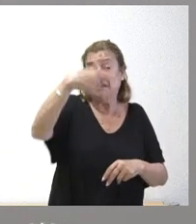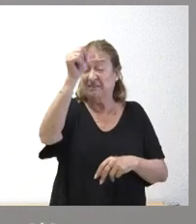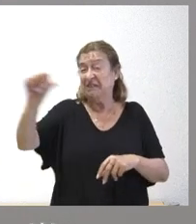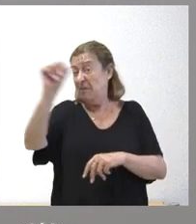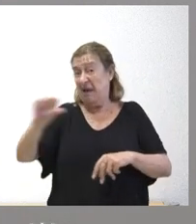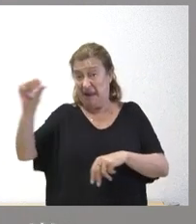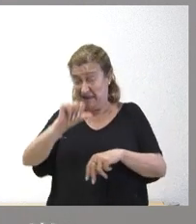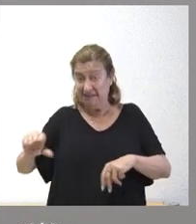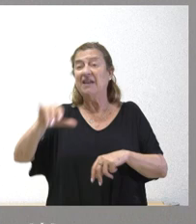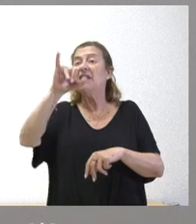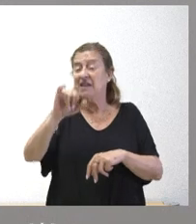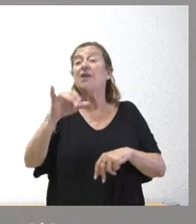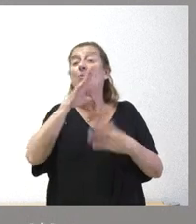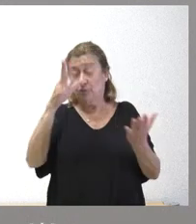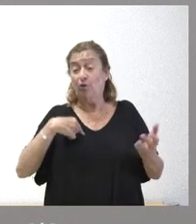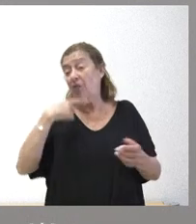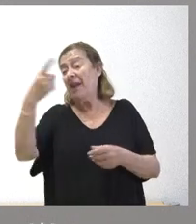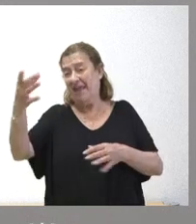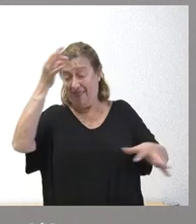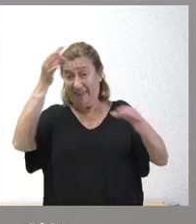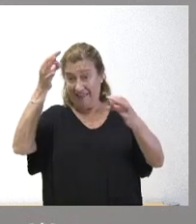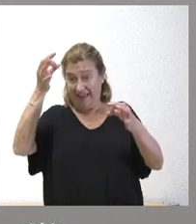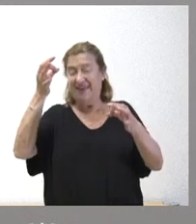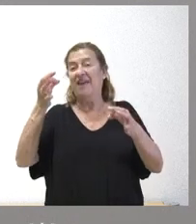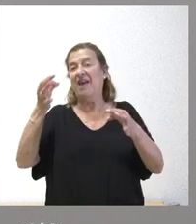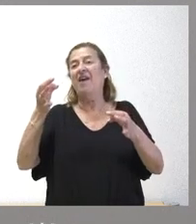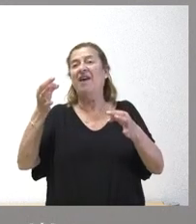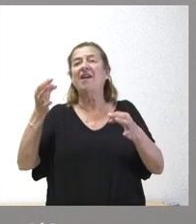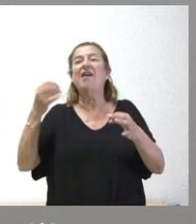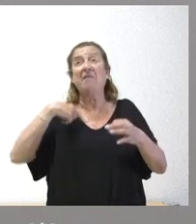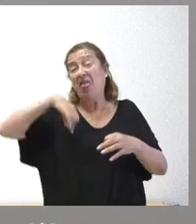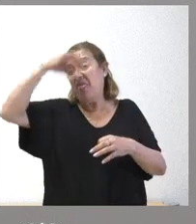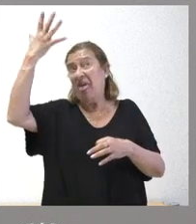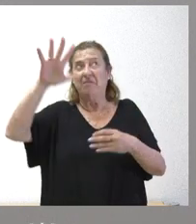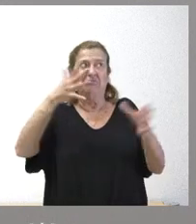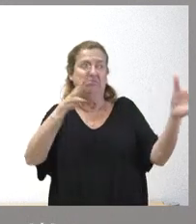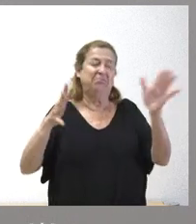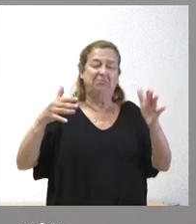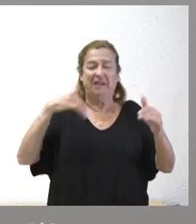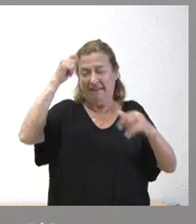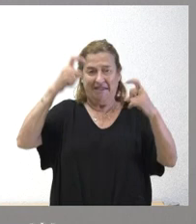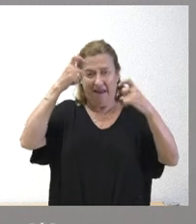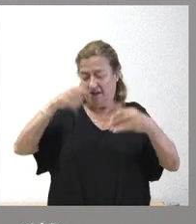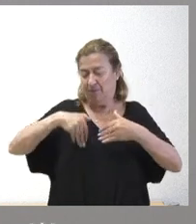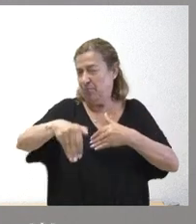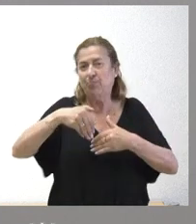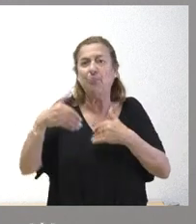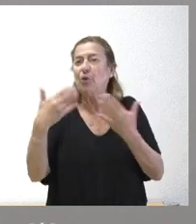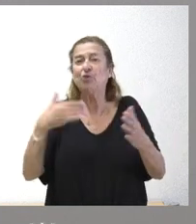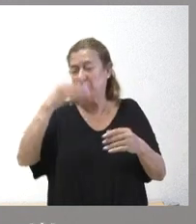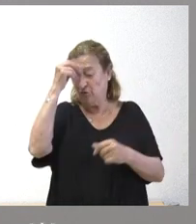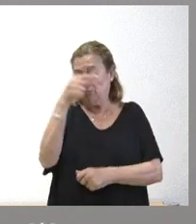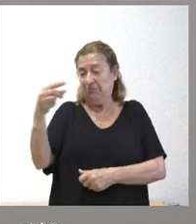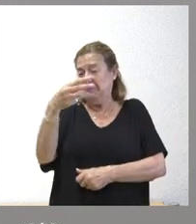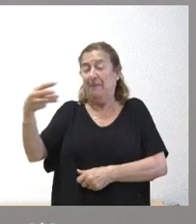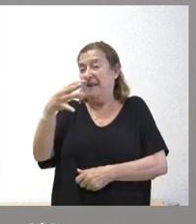y por tanto le daremos el detalle correspondiente nuestra idea es en el plazo más breve posible y yo creo que es cuestión de muy pocas semanas que